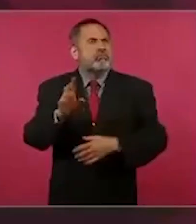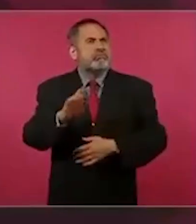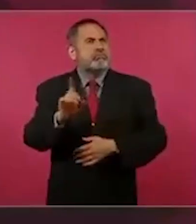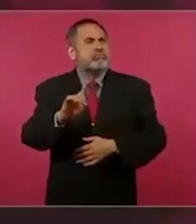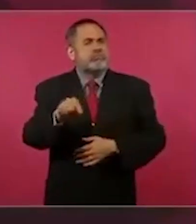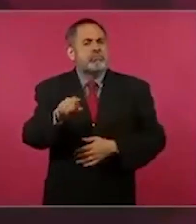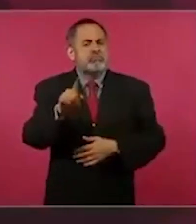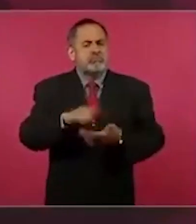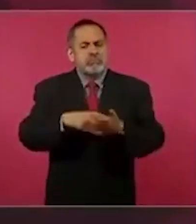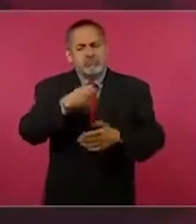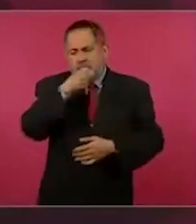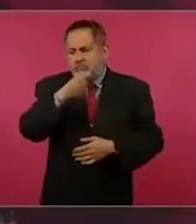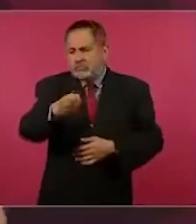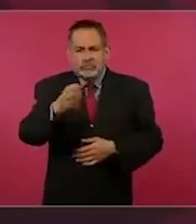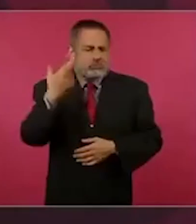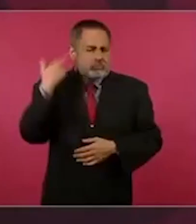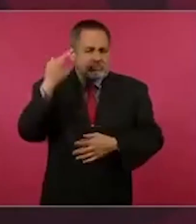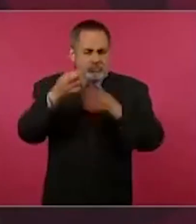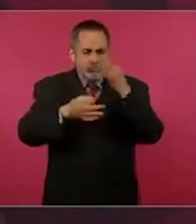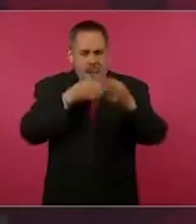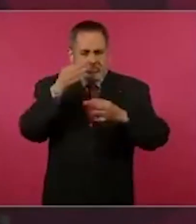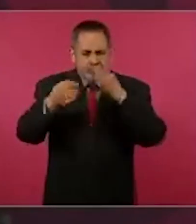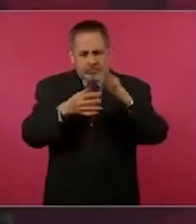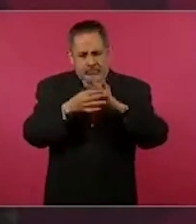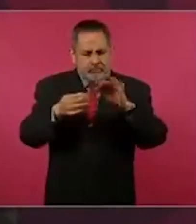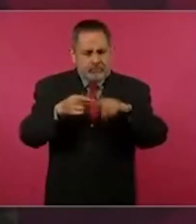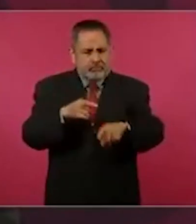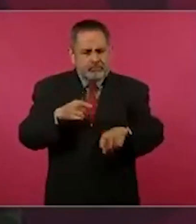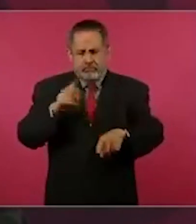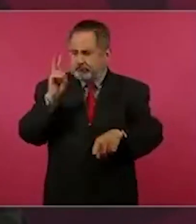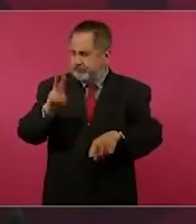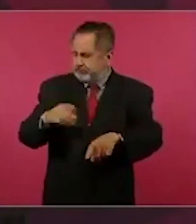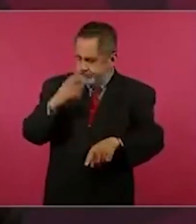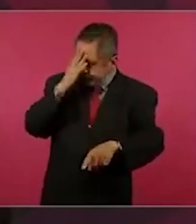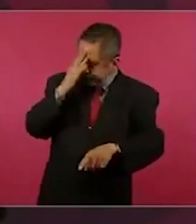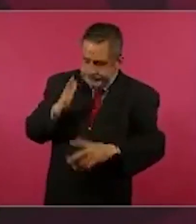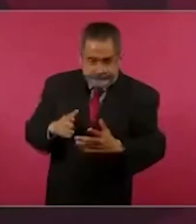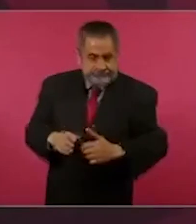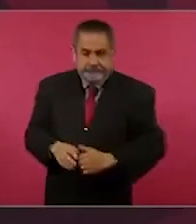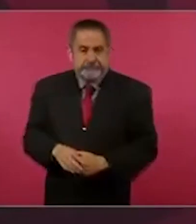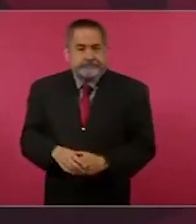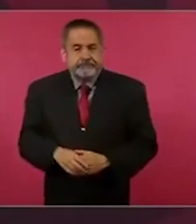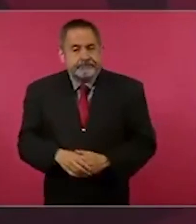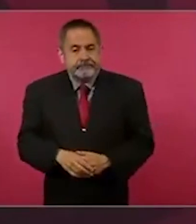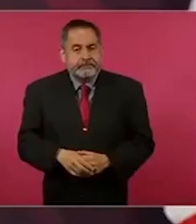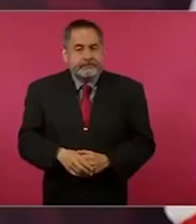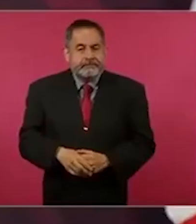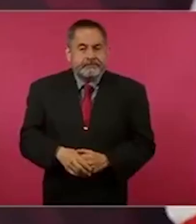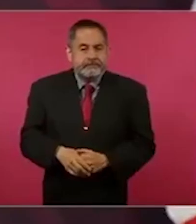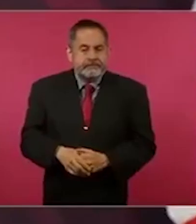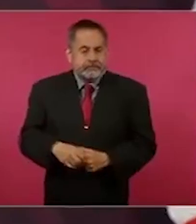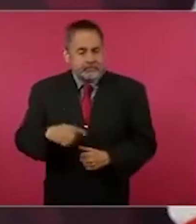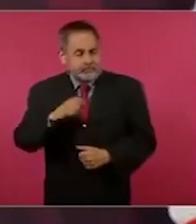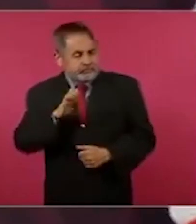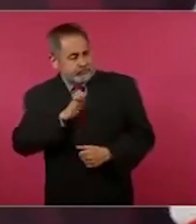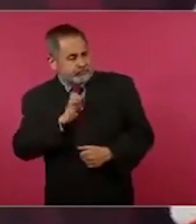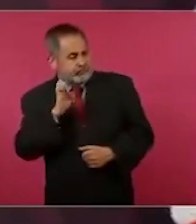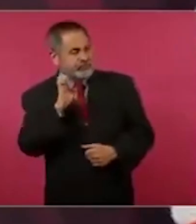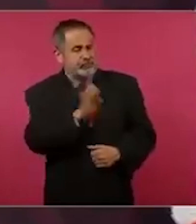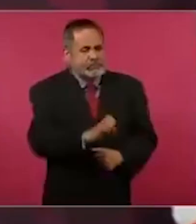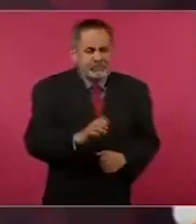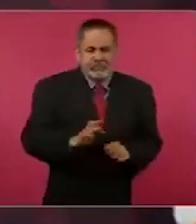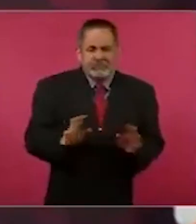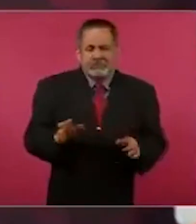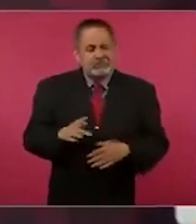la verdad yo no odio, no